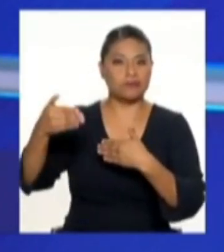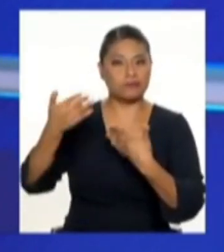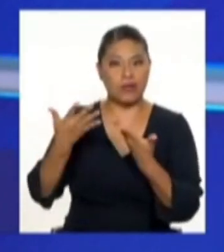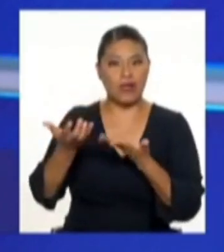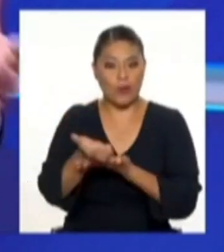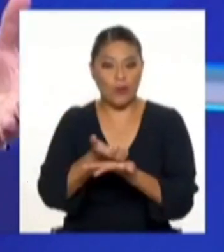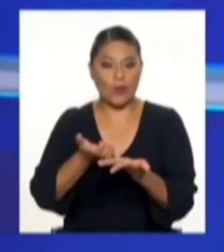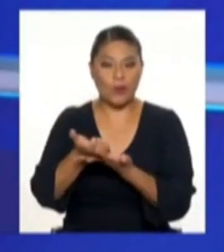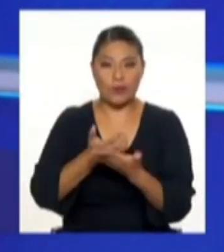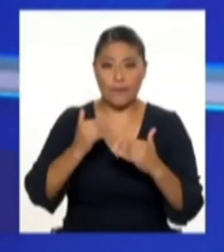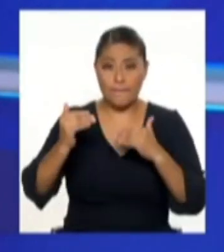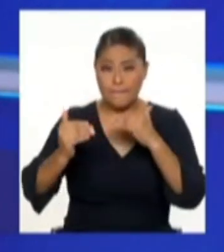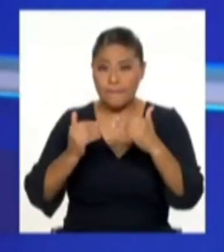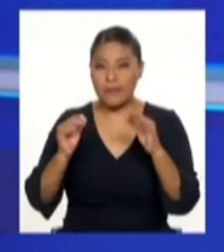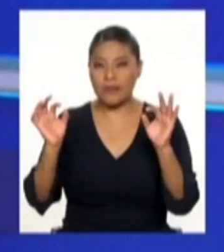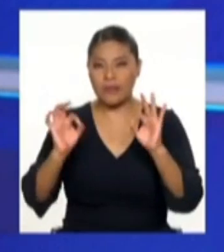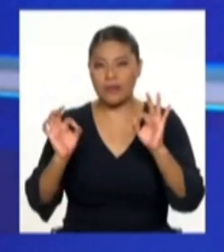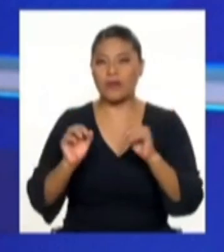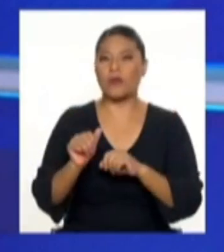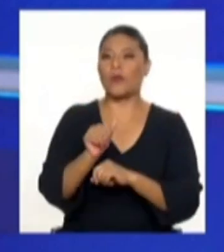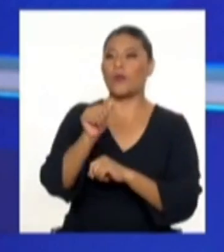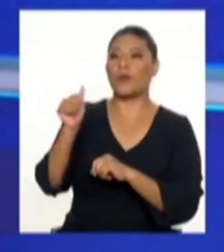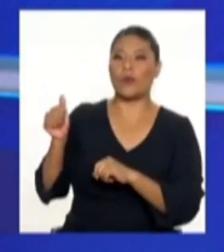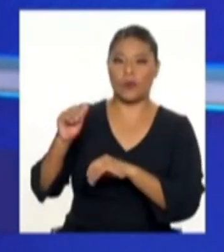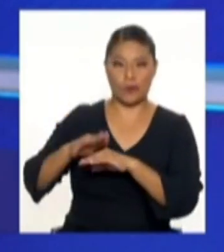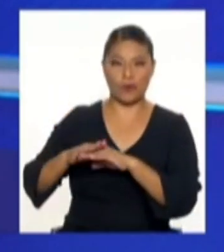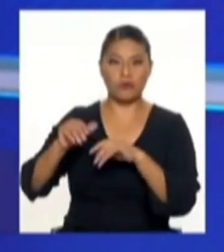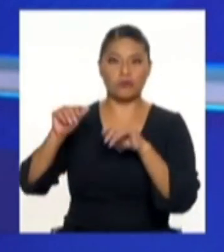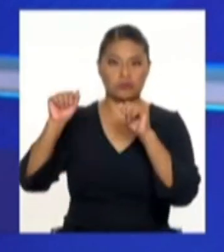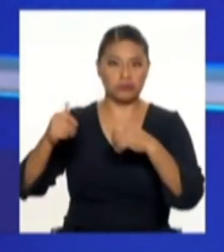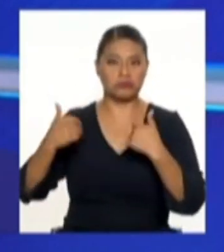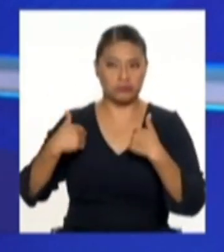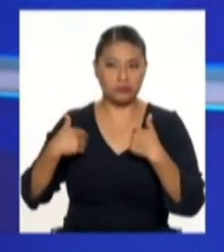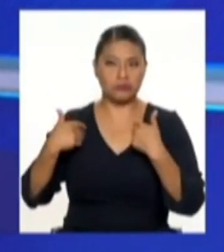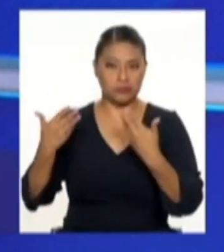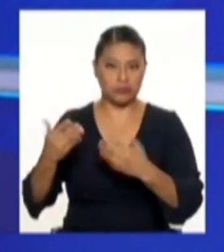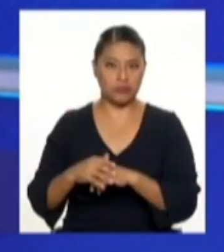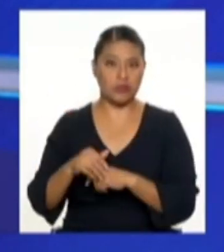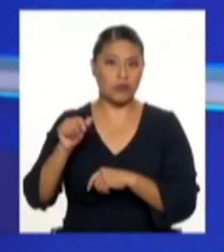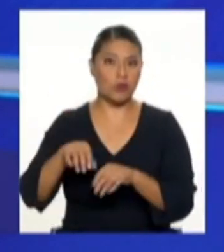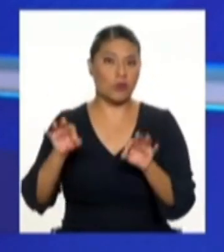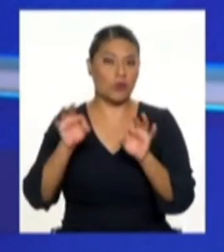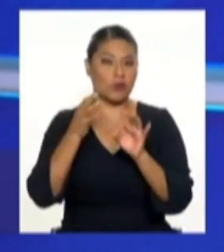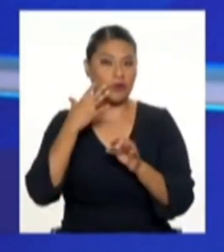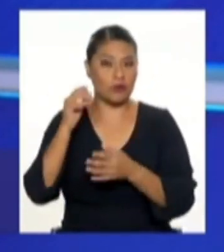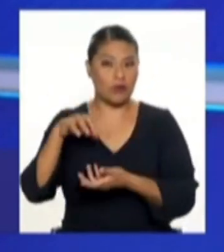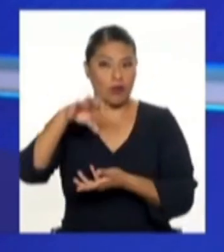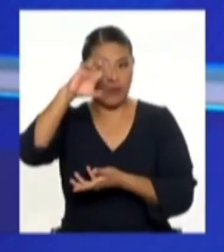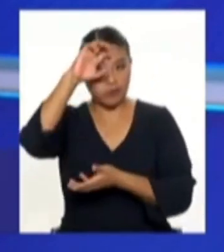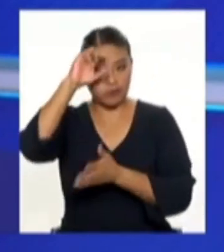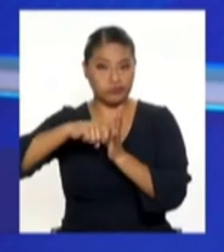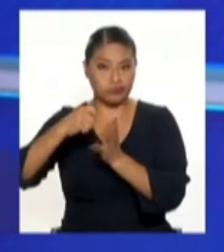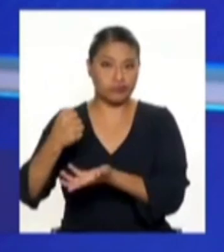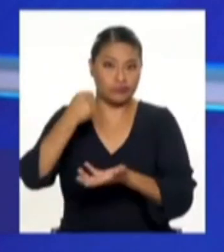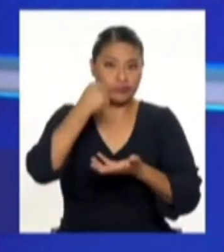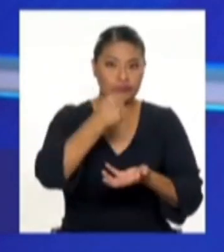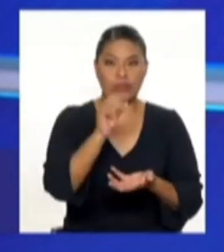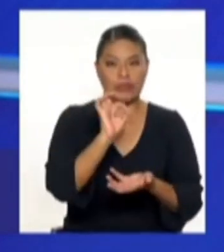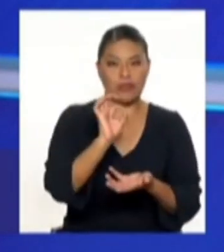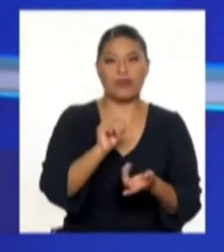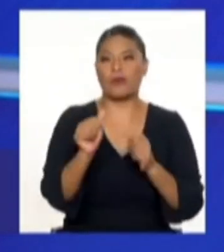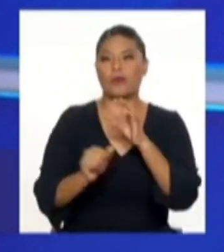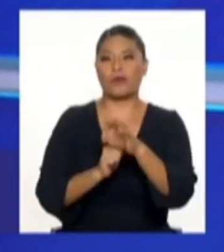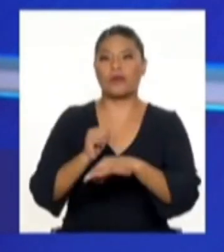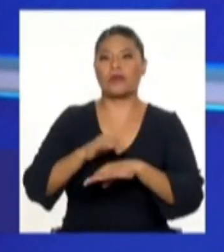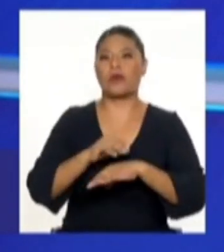respecto a otras economías de regiones que tenían el componente del canon y sobre canon. Ahora, con